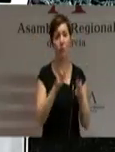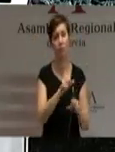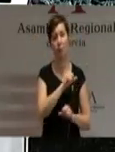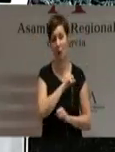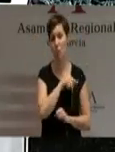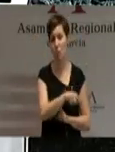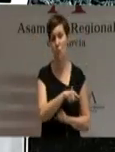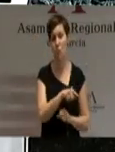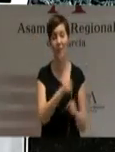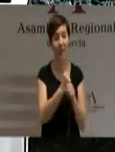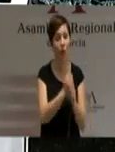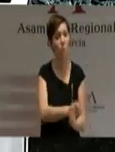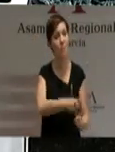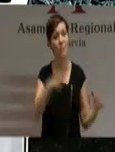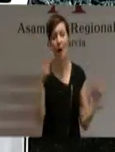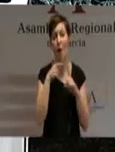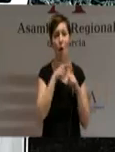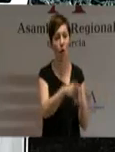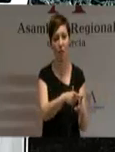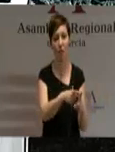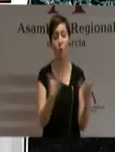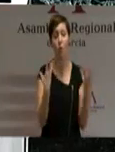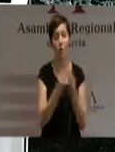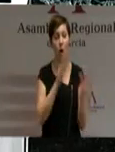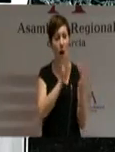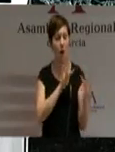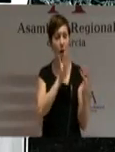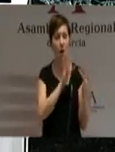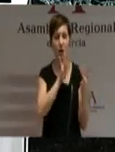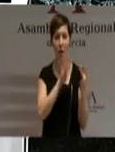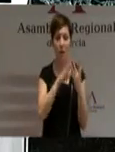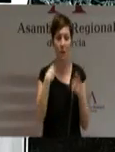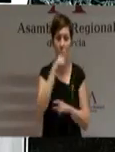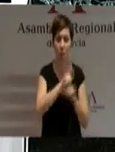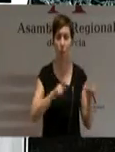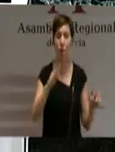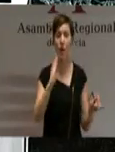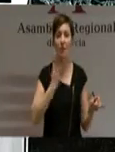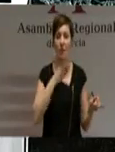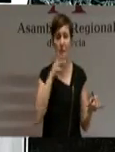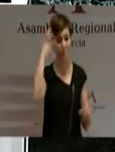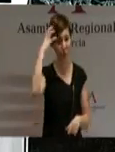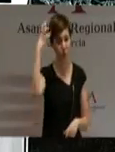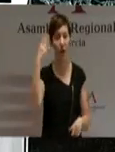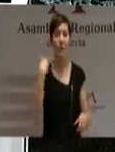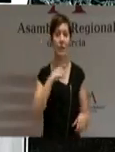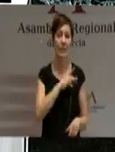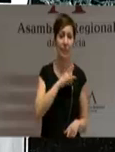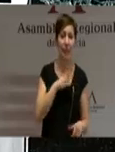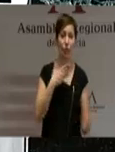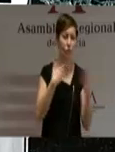Gobierno con los agentes sociales, a un contacto permanente siempre que seamos requeridos con la patronal y con los sindicatos.